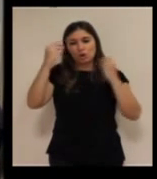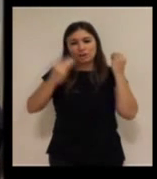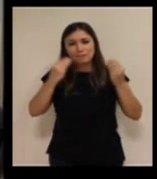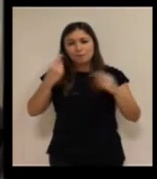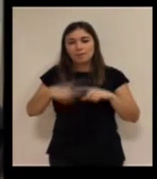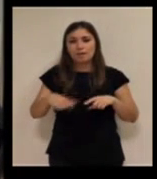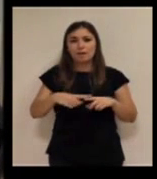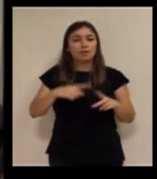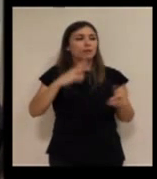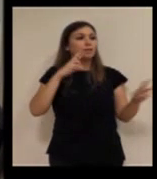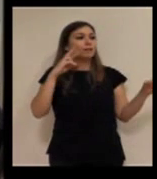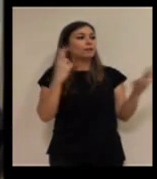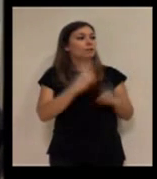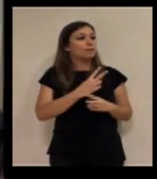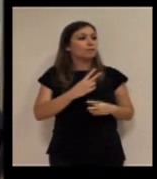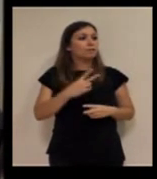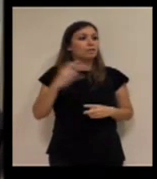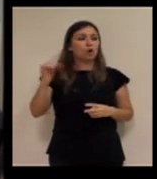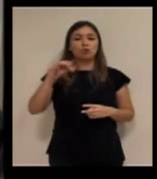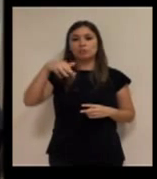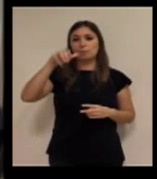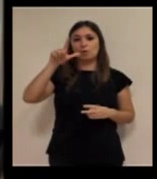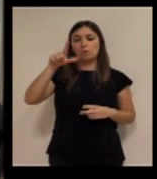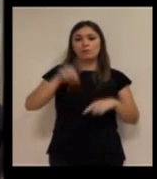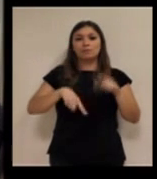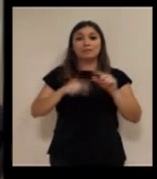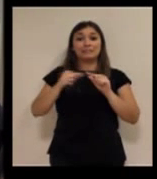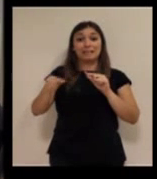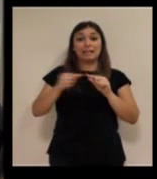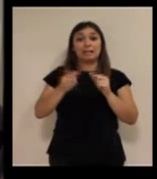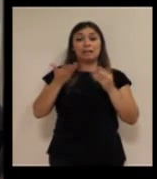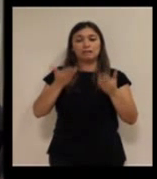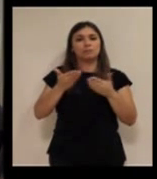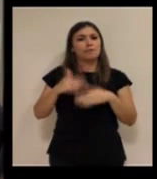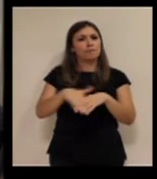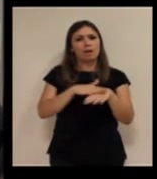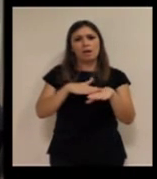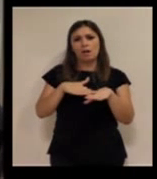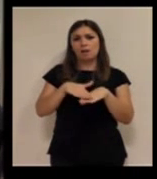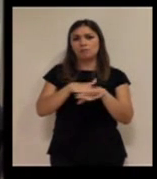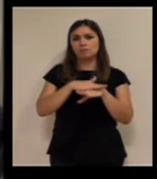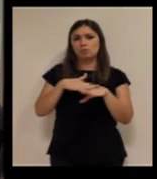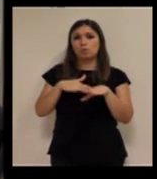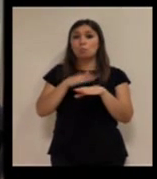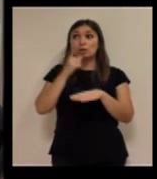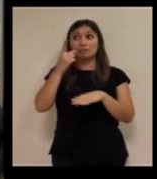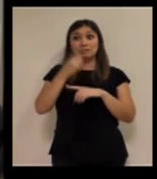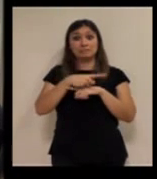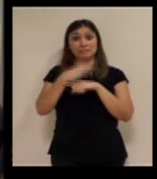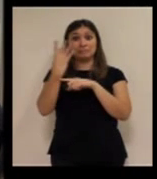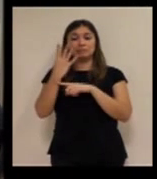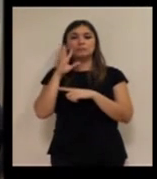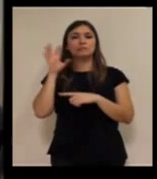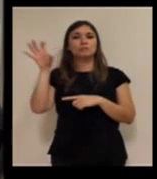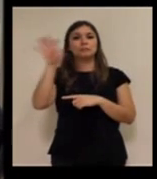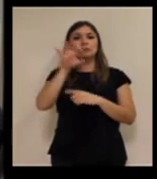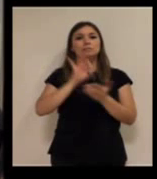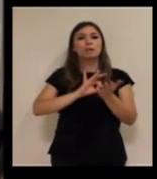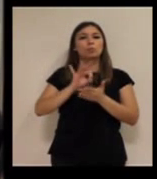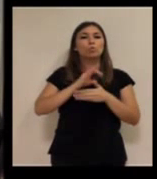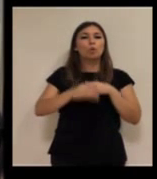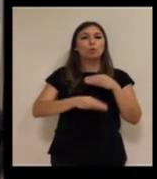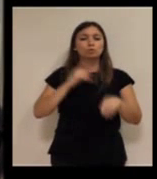deterioros cognitivos. La teleasistencia es básica. O el concepto de teleasistencia es bastante básico porque se suele emplear el servicio